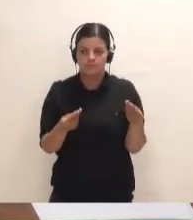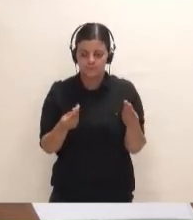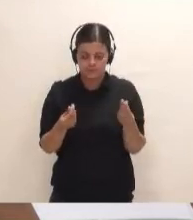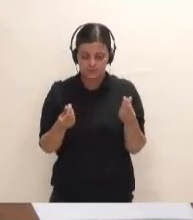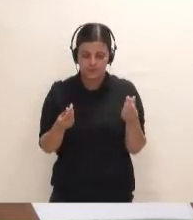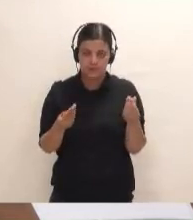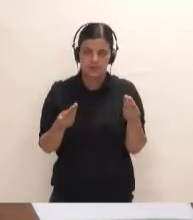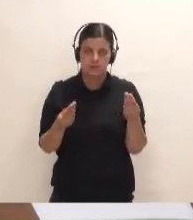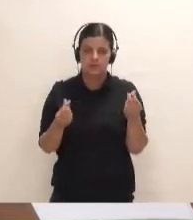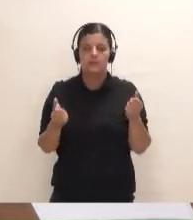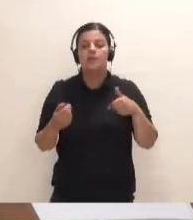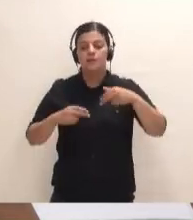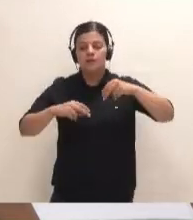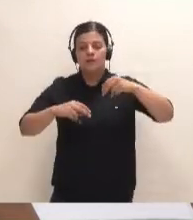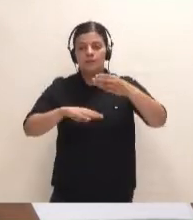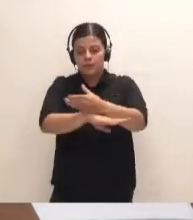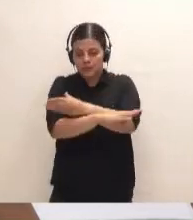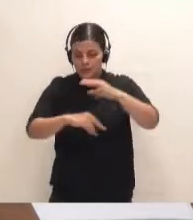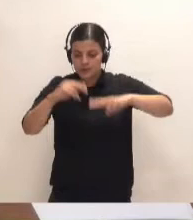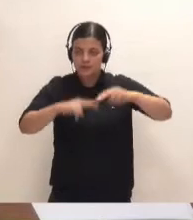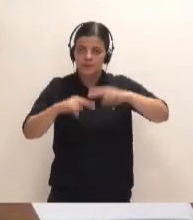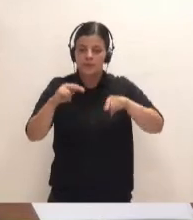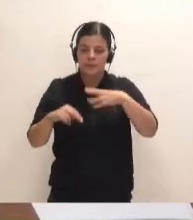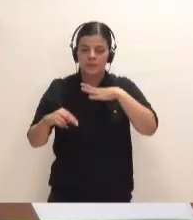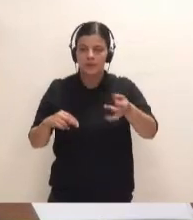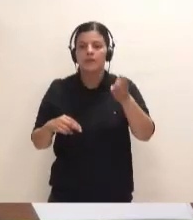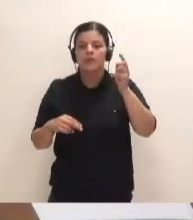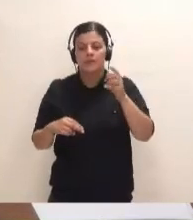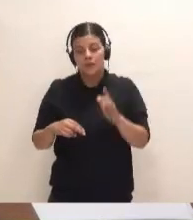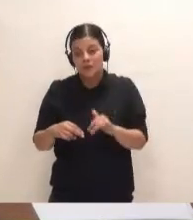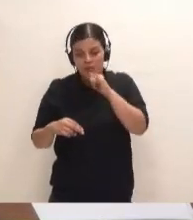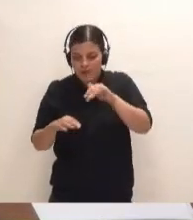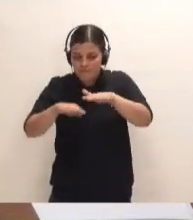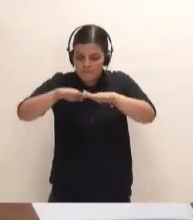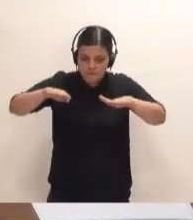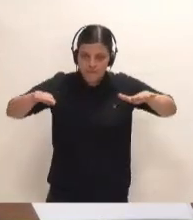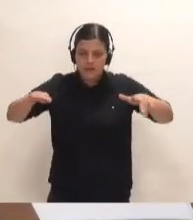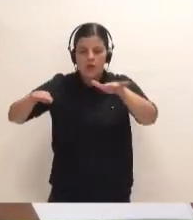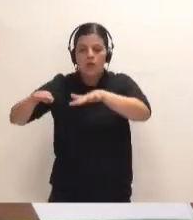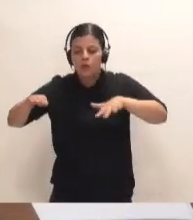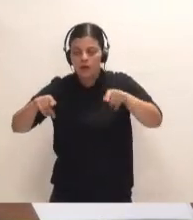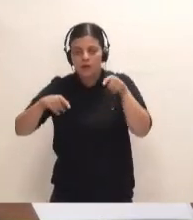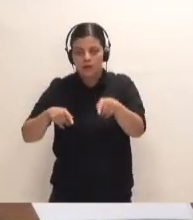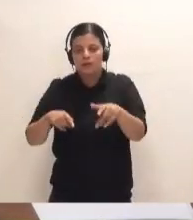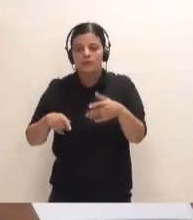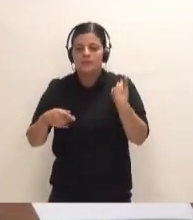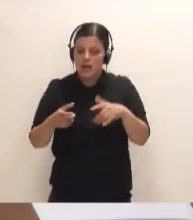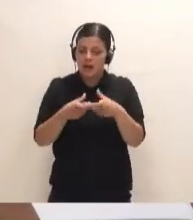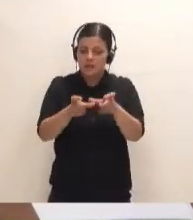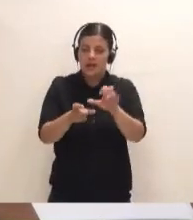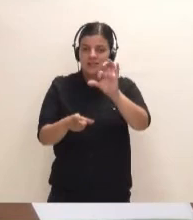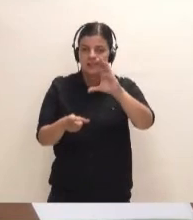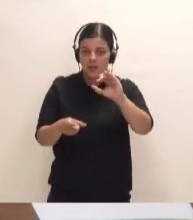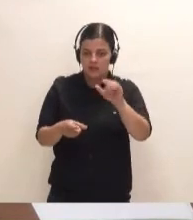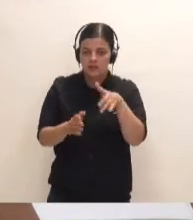de necesidad de construcción del puerto podían tener el suficiente encaje y equilibrio en una zona que se clasificaba SEC